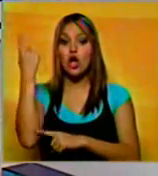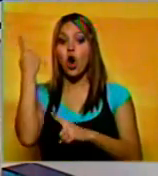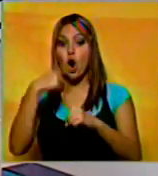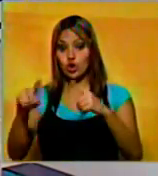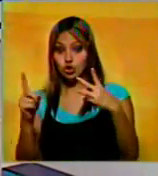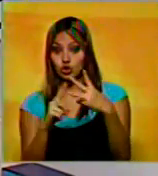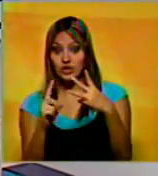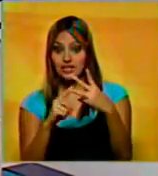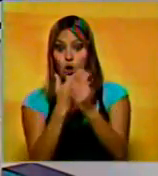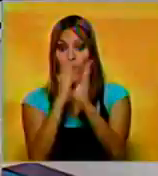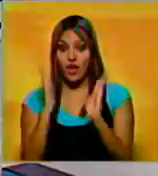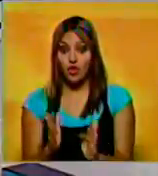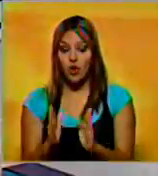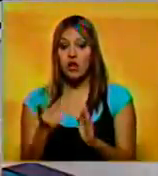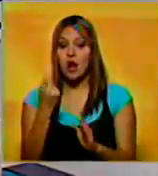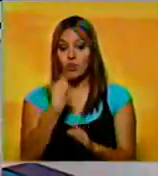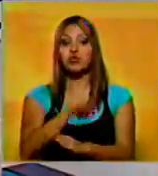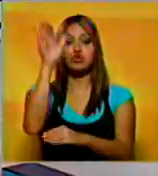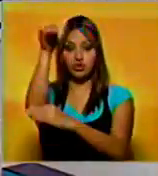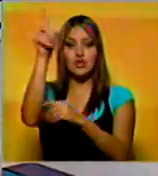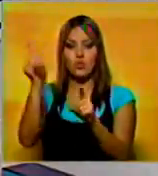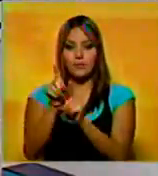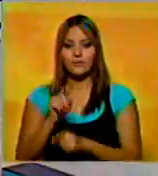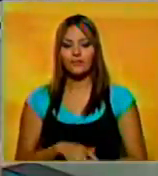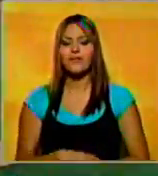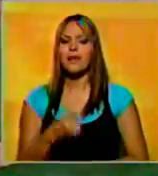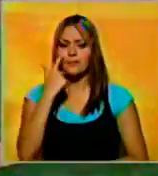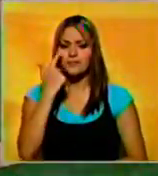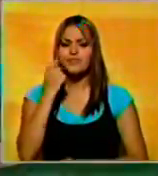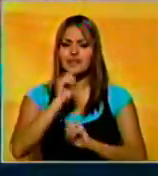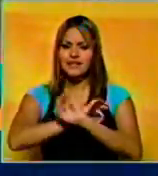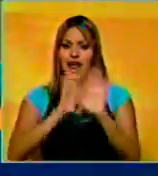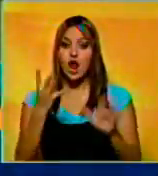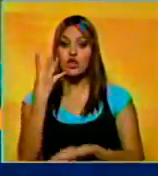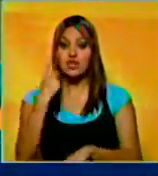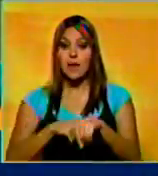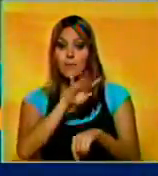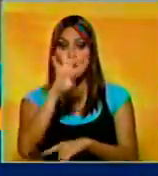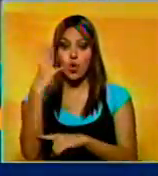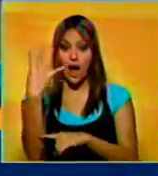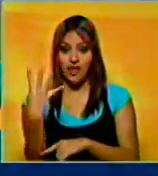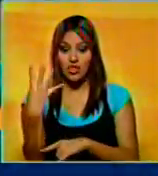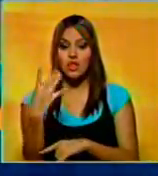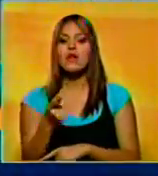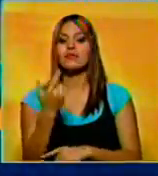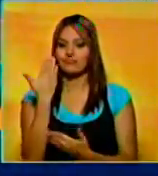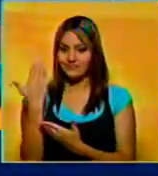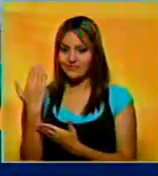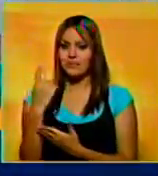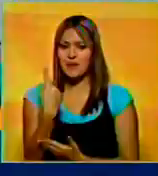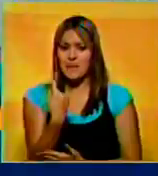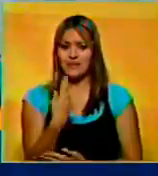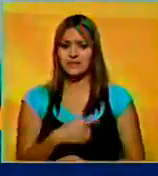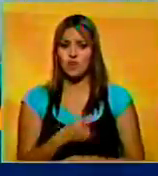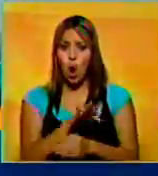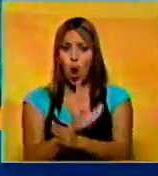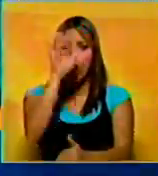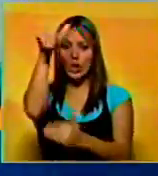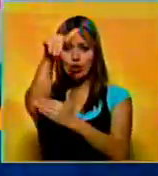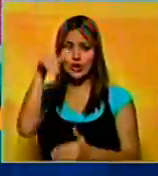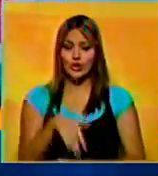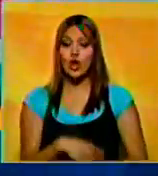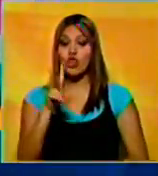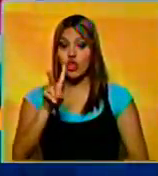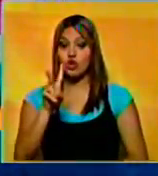González la sacó con los Astros de Houston. Vamos al estadio Comérica Park, cuarto inning, y Cabrera conecta cuadrangular por la banda contraria con 2